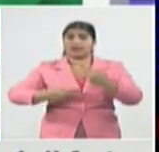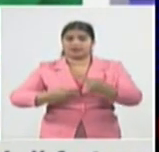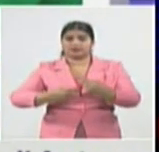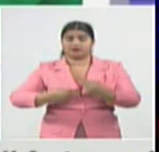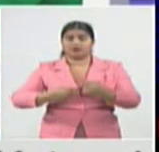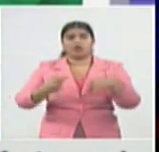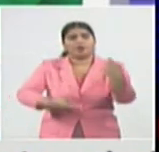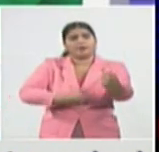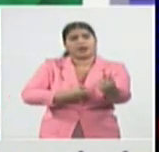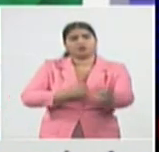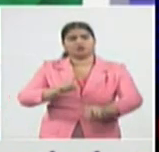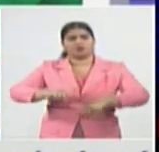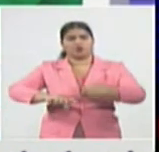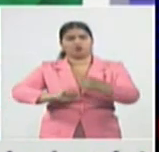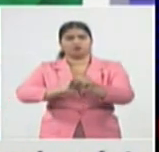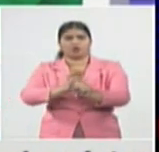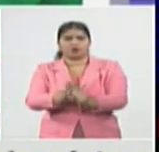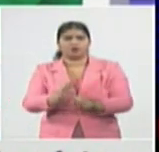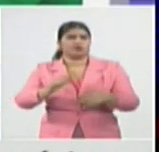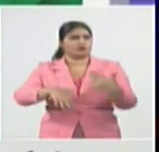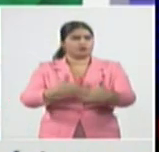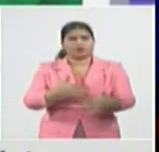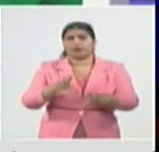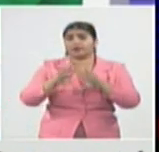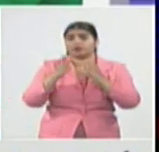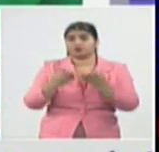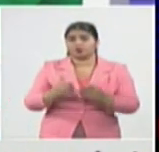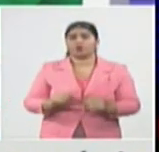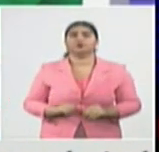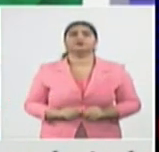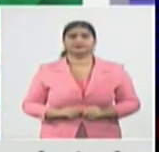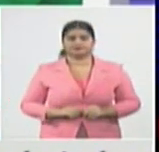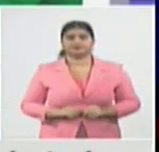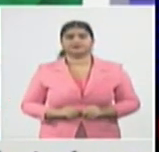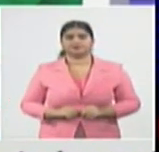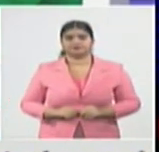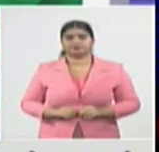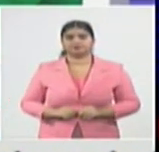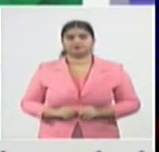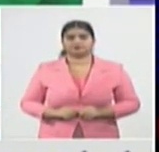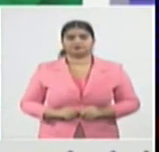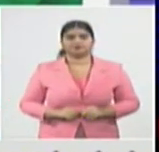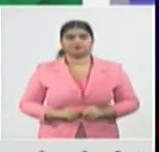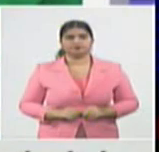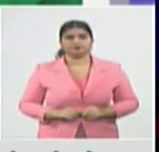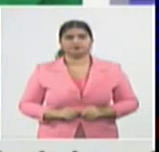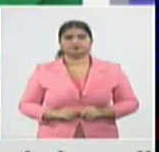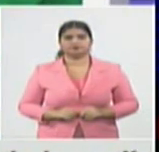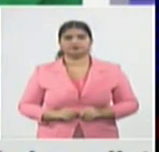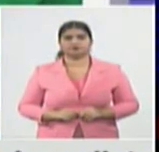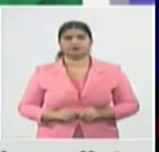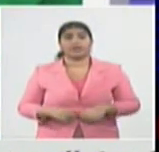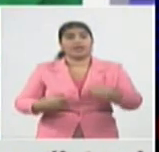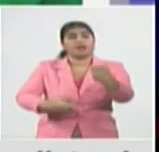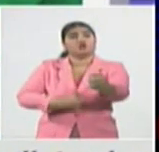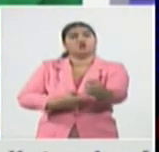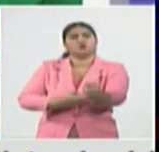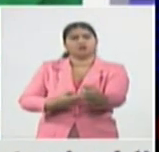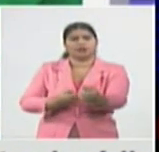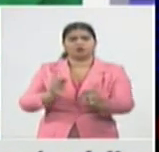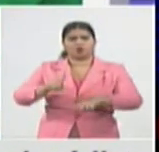de las crisis generadas por el propio acontecimiento y una vez que este afrontamiento sea lo más adecuadamente posible podremos entonces